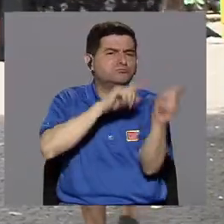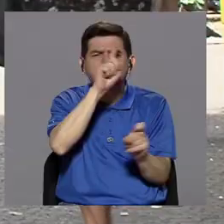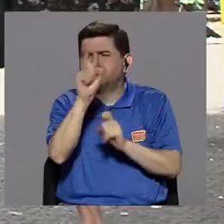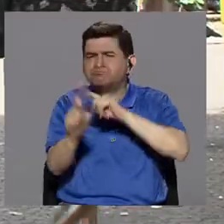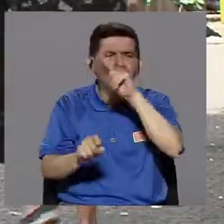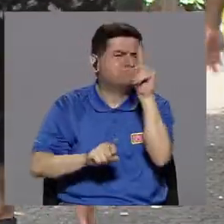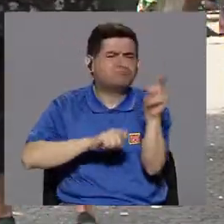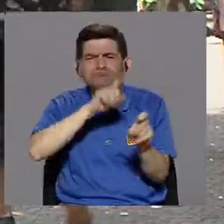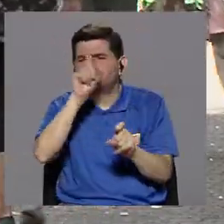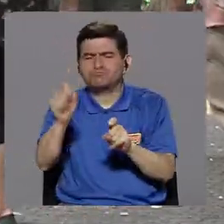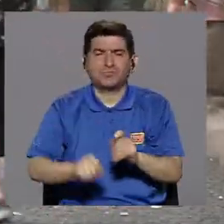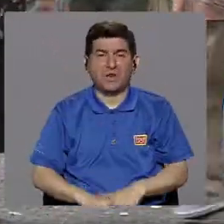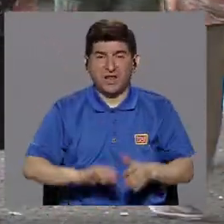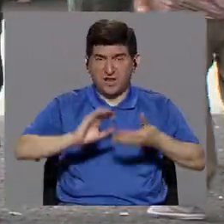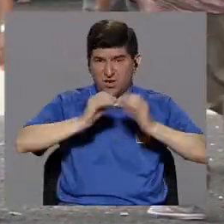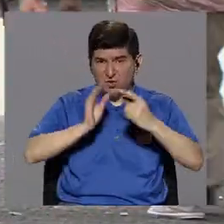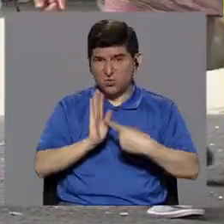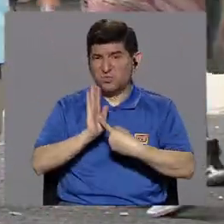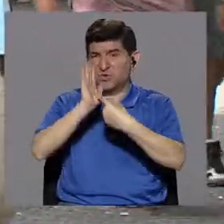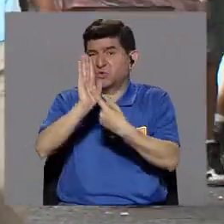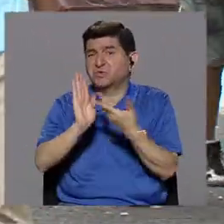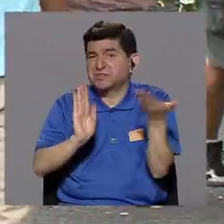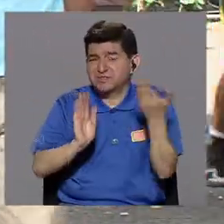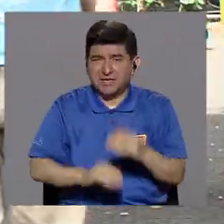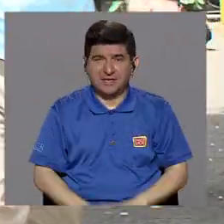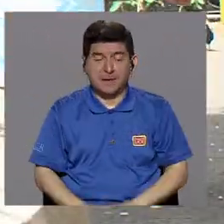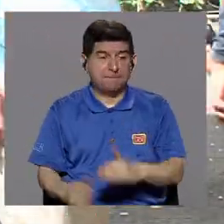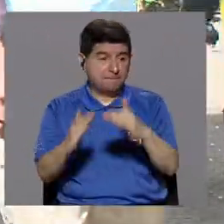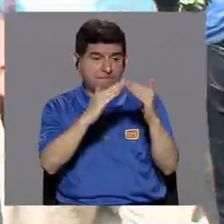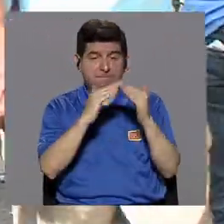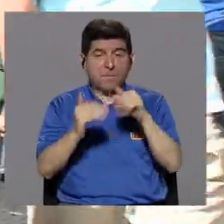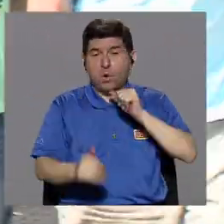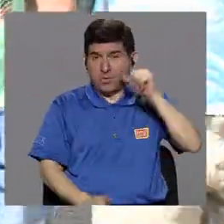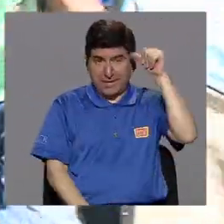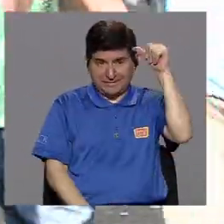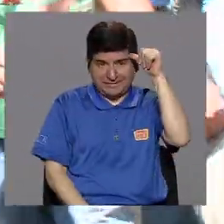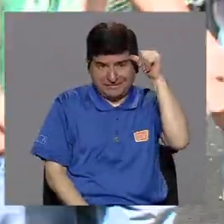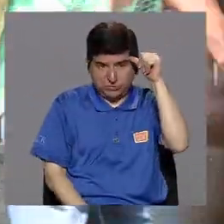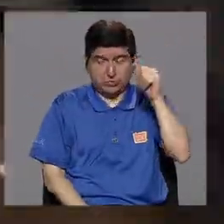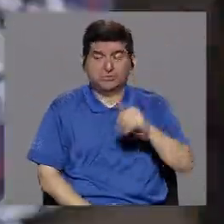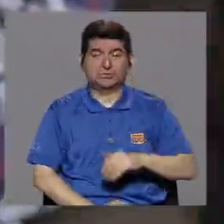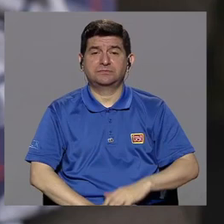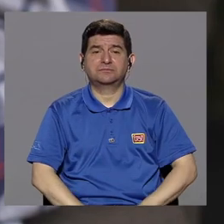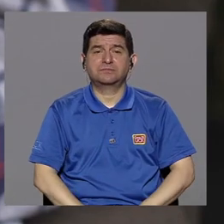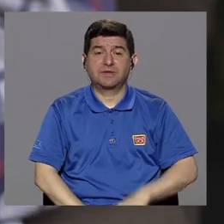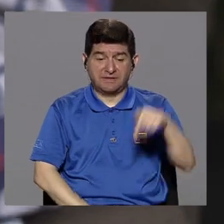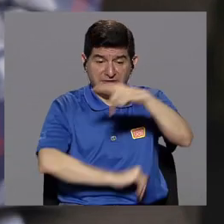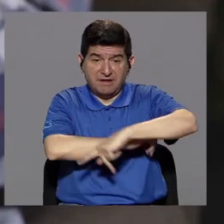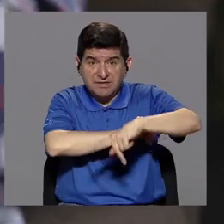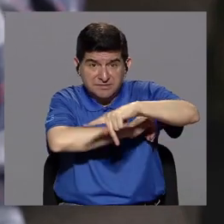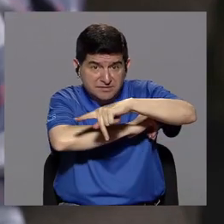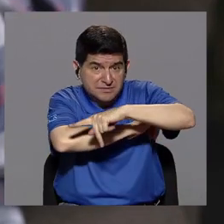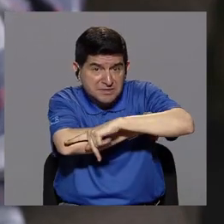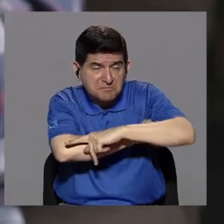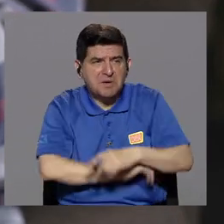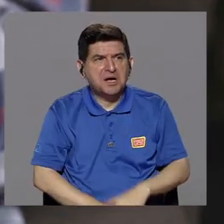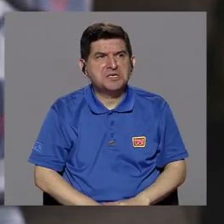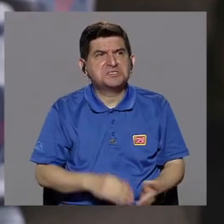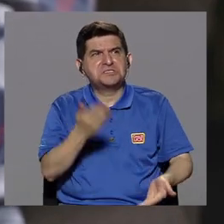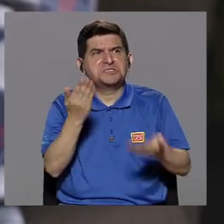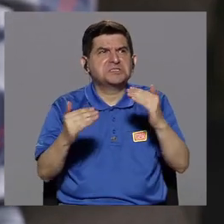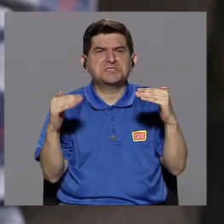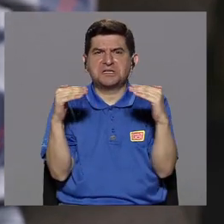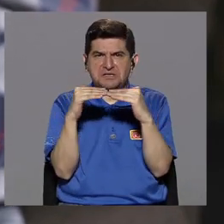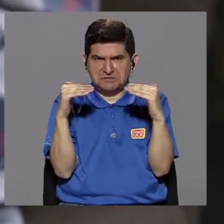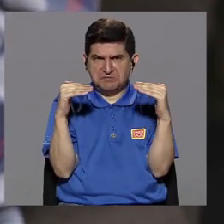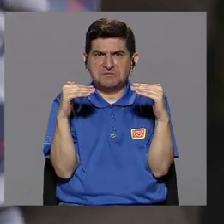y los números apuntan a que la población adulta del país anda con un